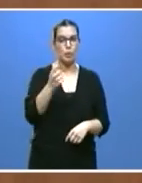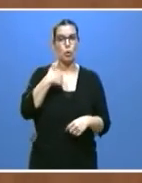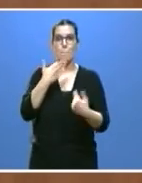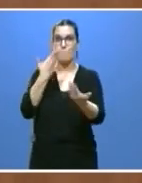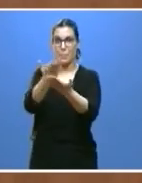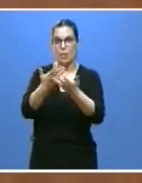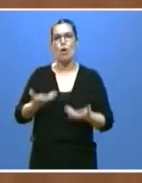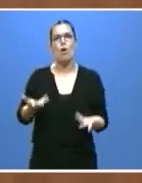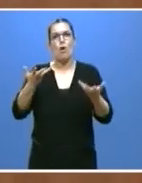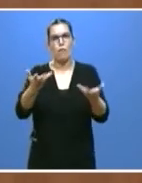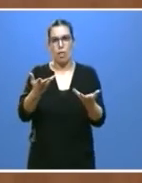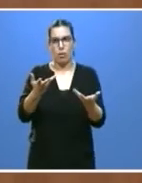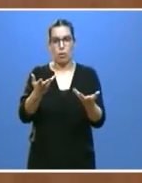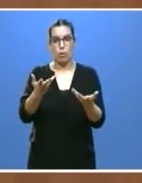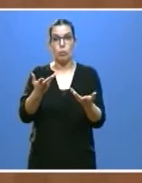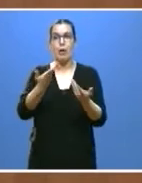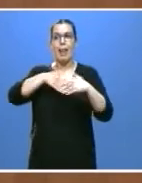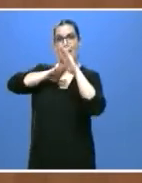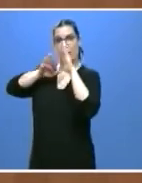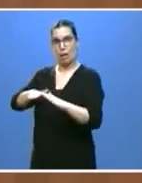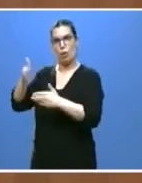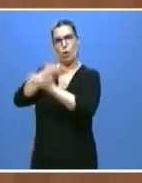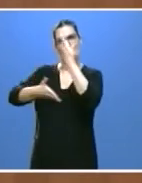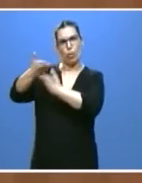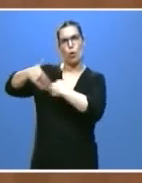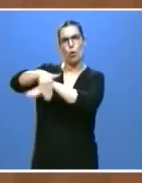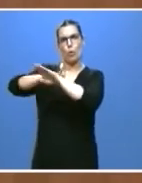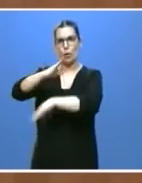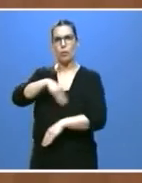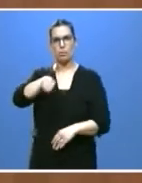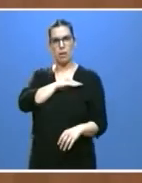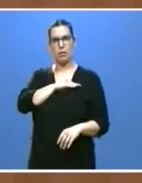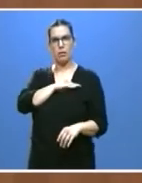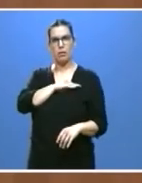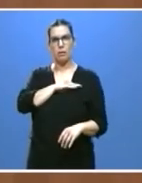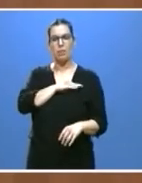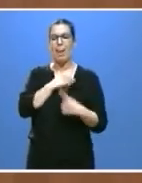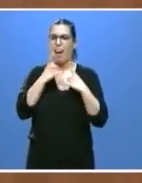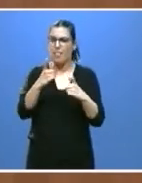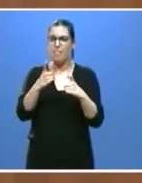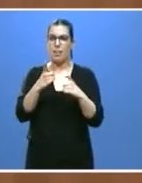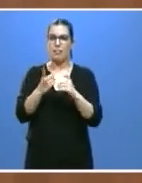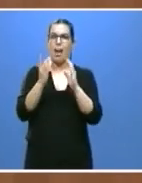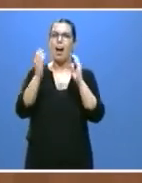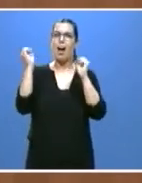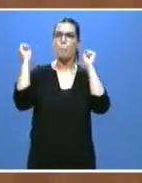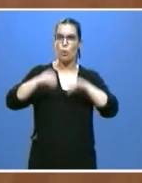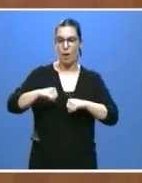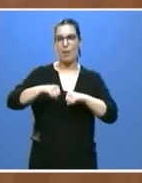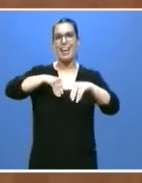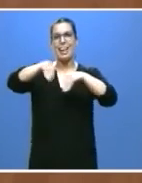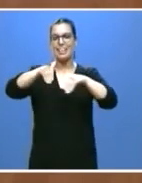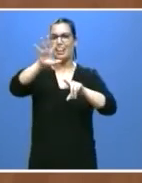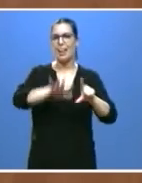lealtad y colaboración al gobierno de España es necesario aprobar la estrategia nacional frente al reto